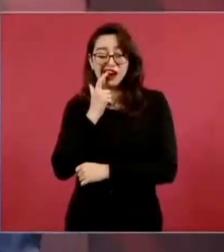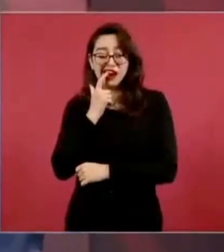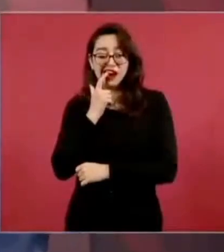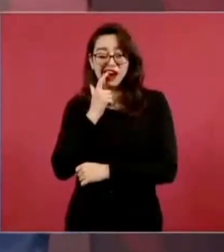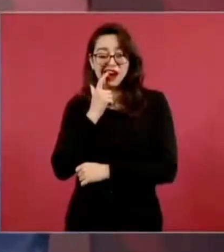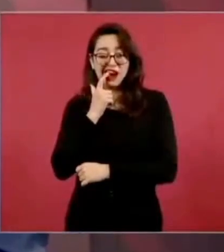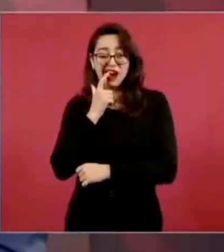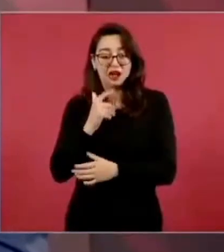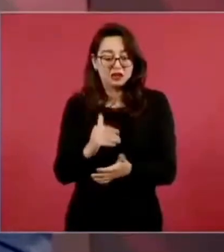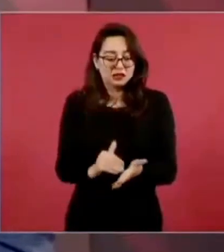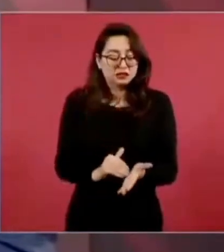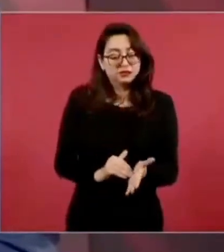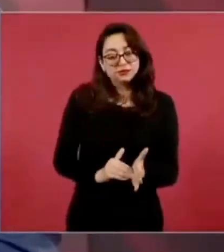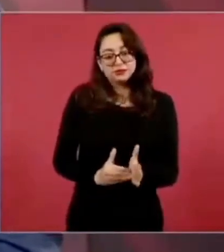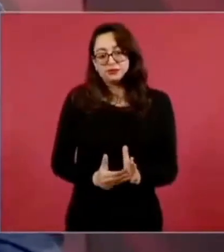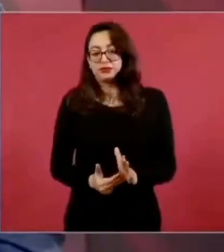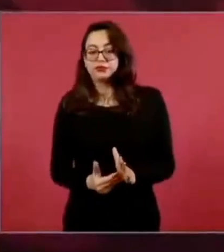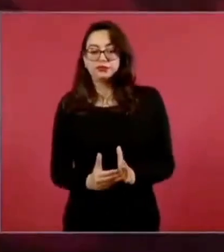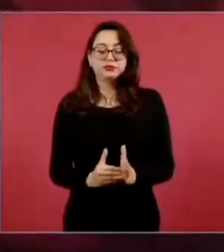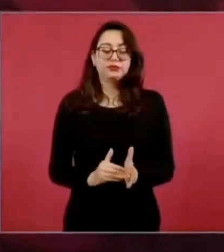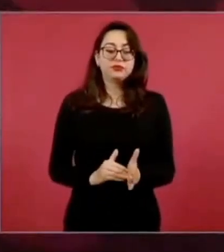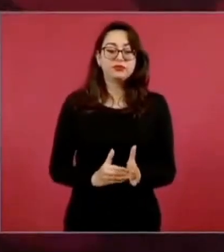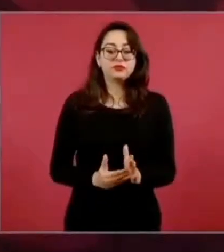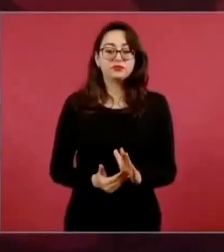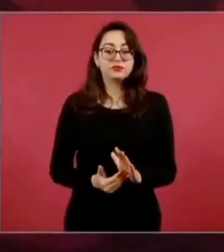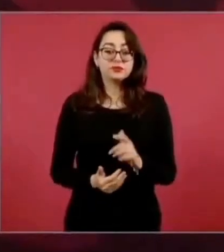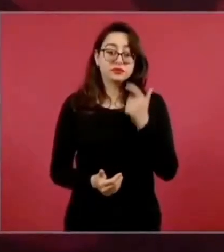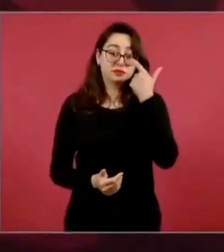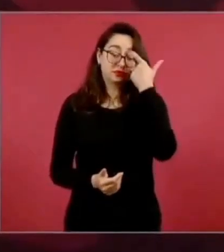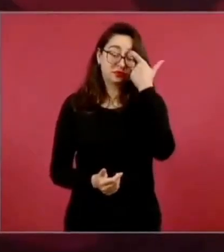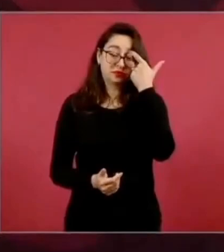a una facultad